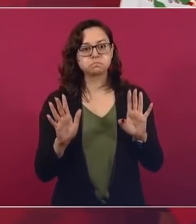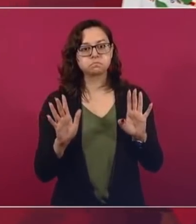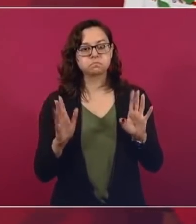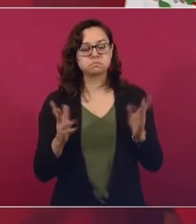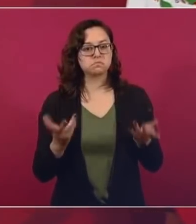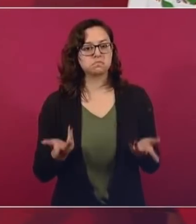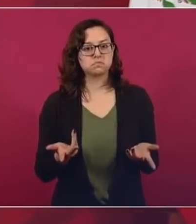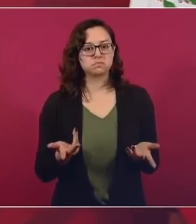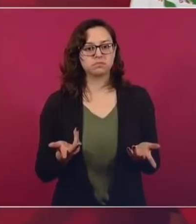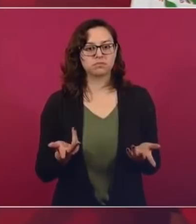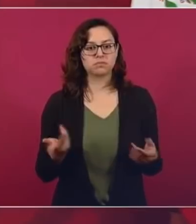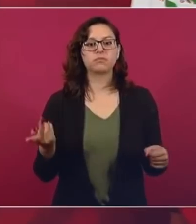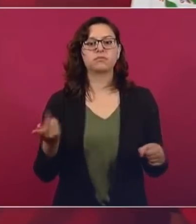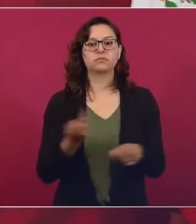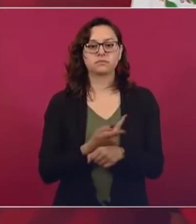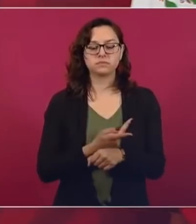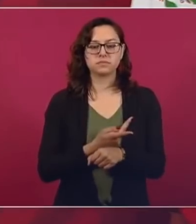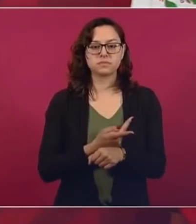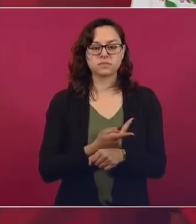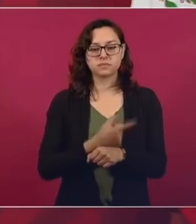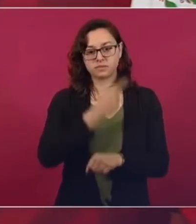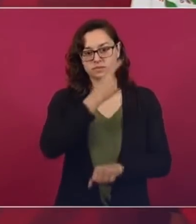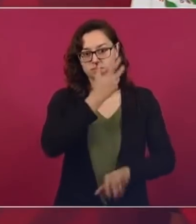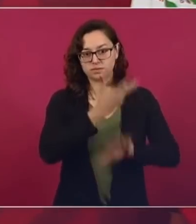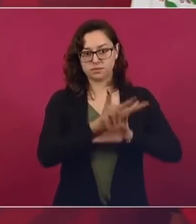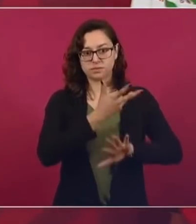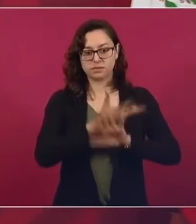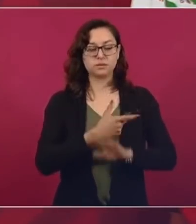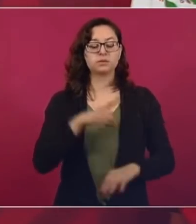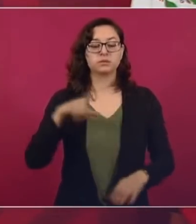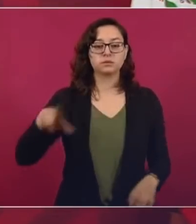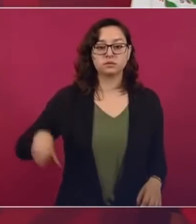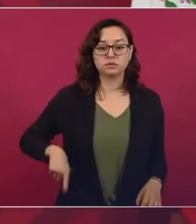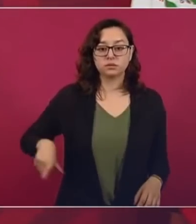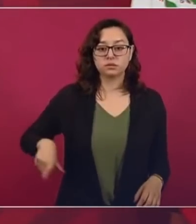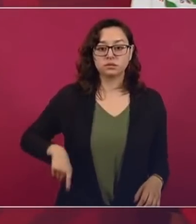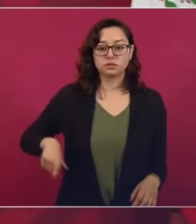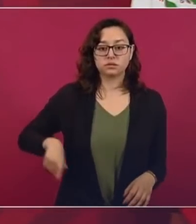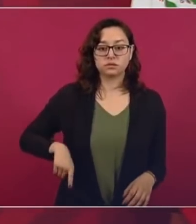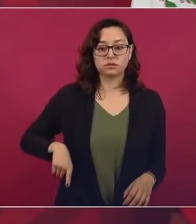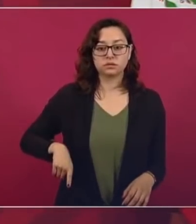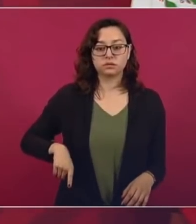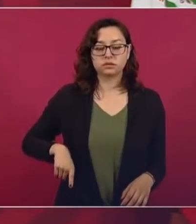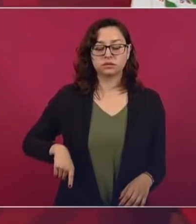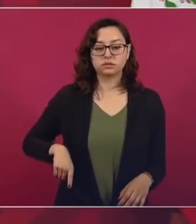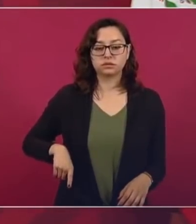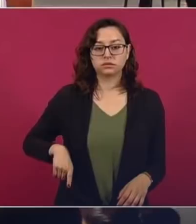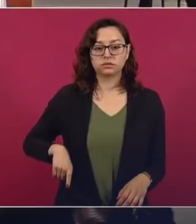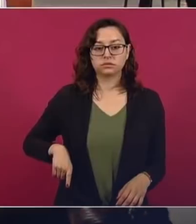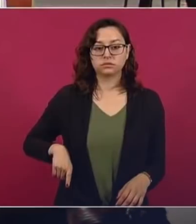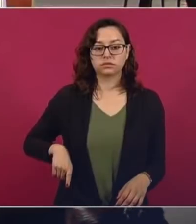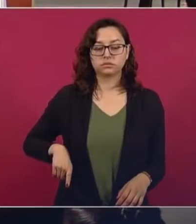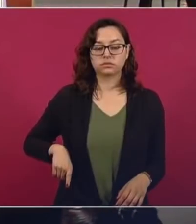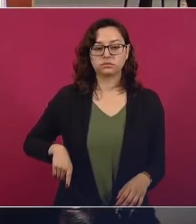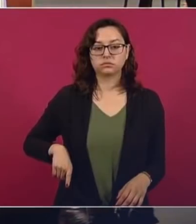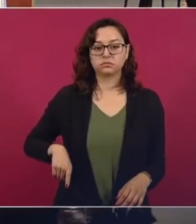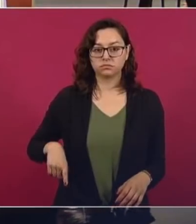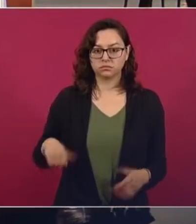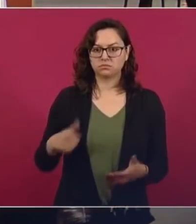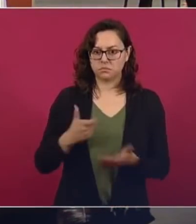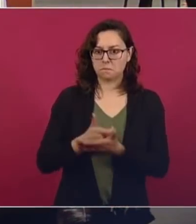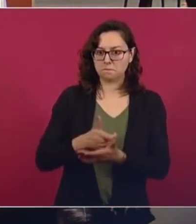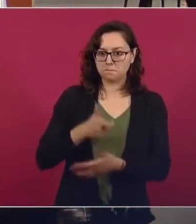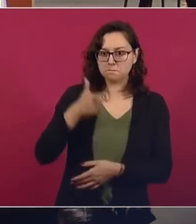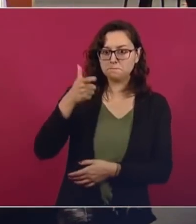Y como el gobierno de Estados Unidos está financiando